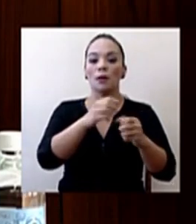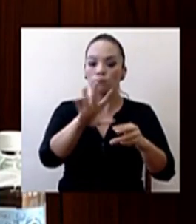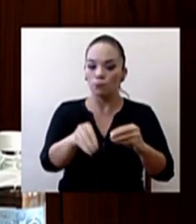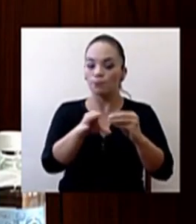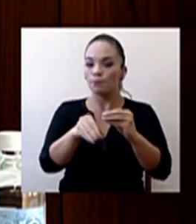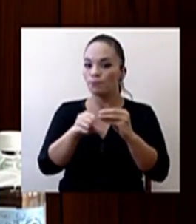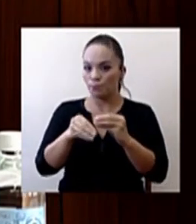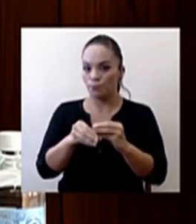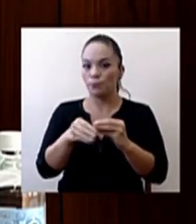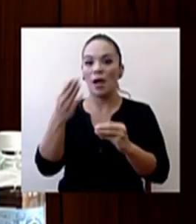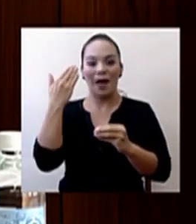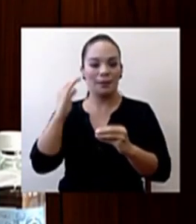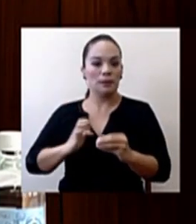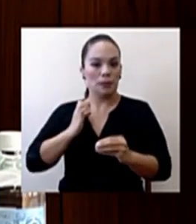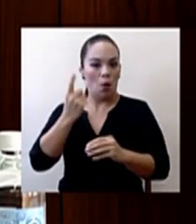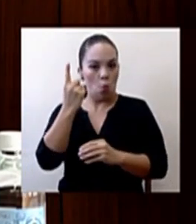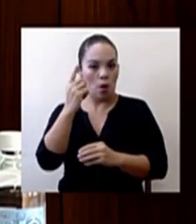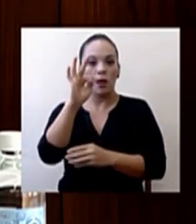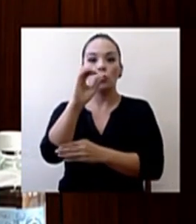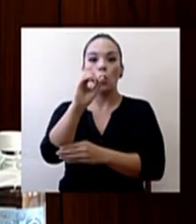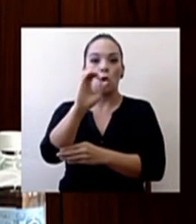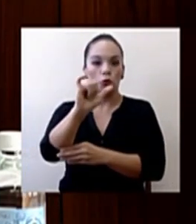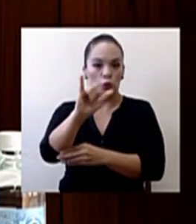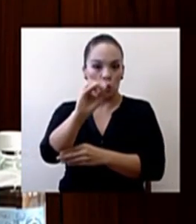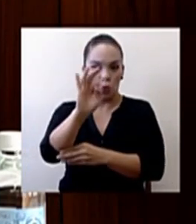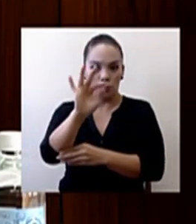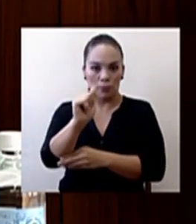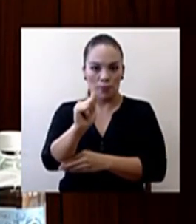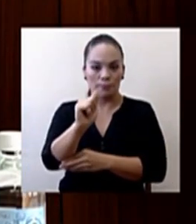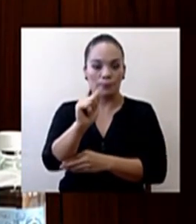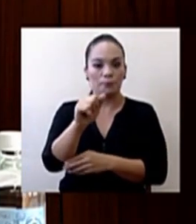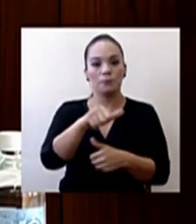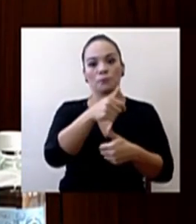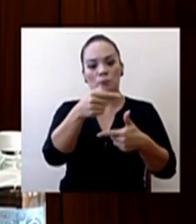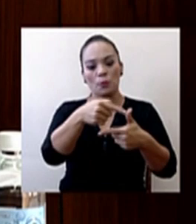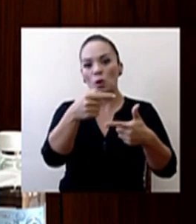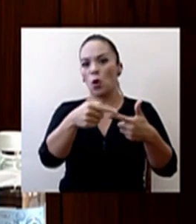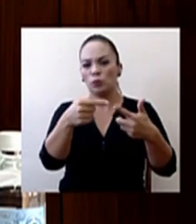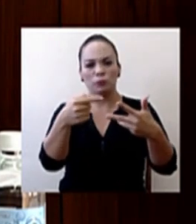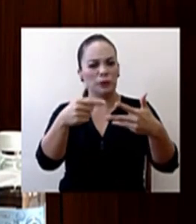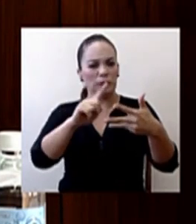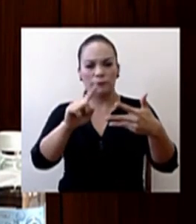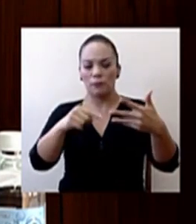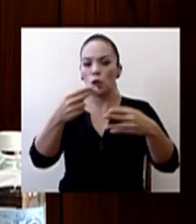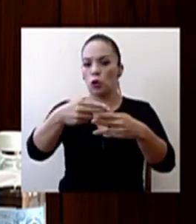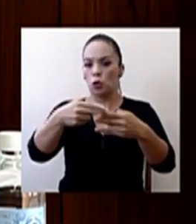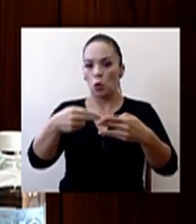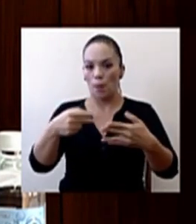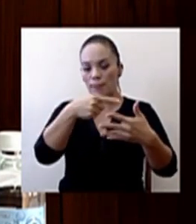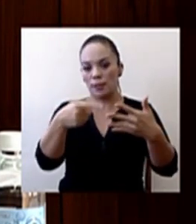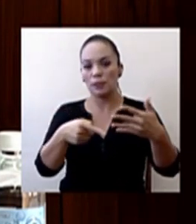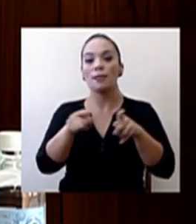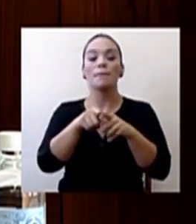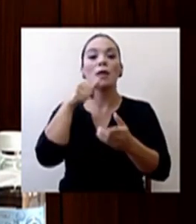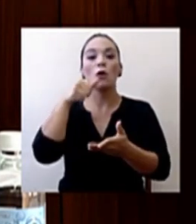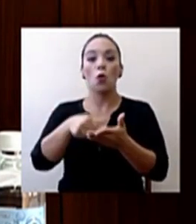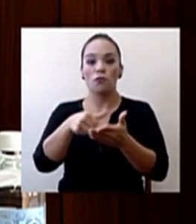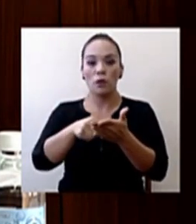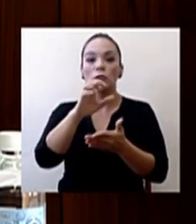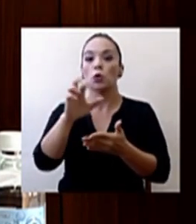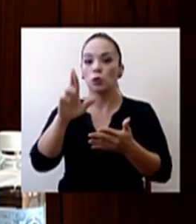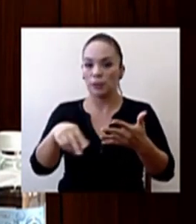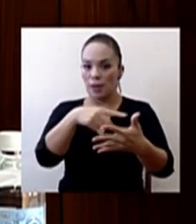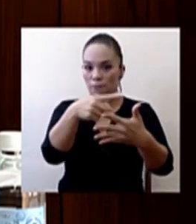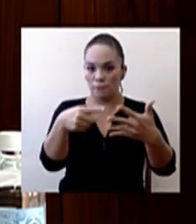la que ya existía con Toyota Rental Car, a Budget Car Rental, a Correos, que está en